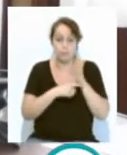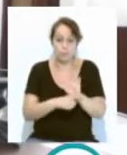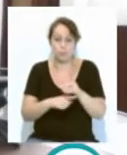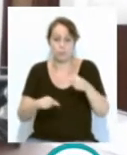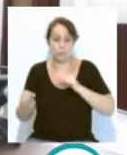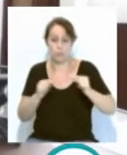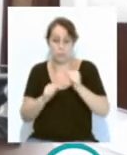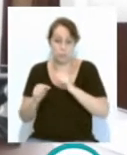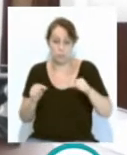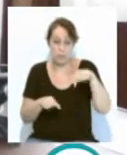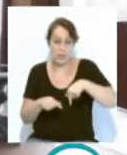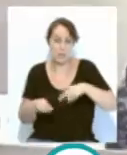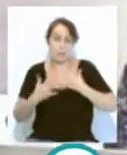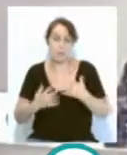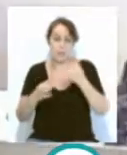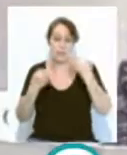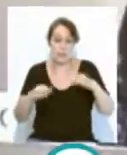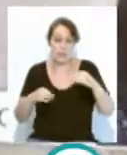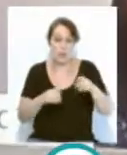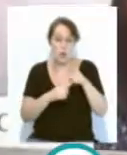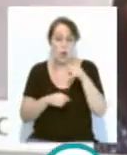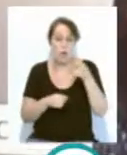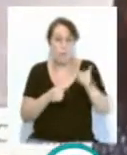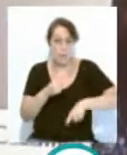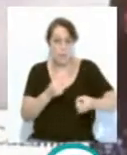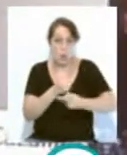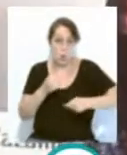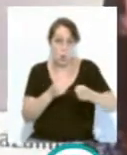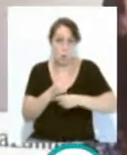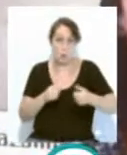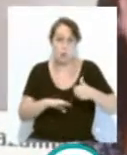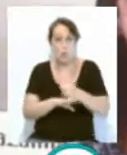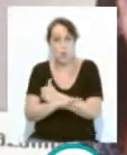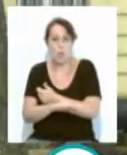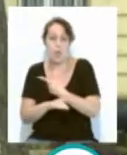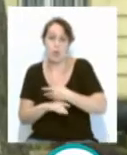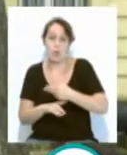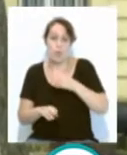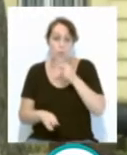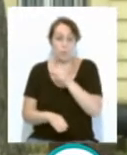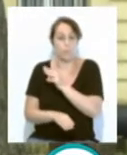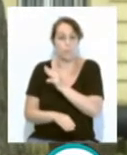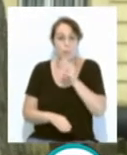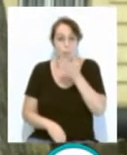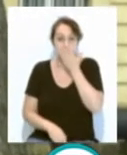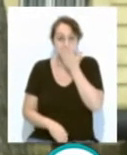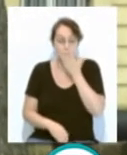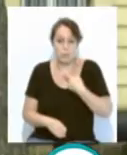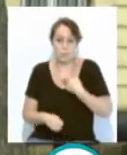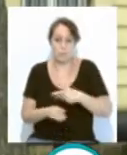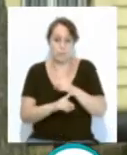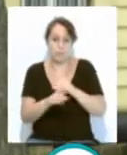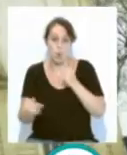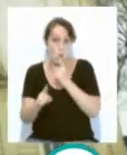el Pleno Ordinario del mes de agosto, se ha aprobado con los votos en contra de Ciudadanos y la abstención del PP la moción de apoyo a las universidades